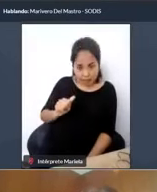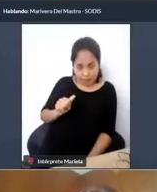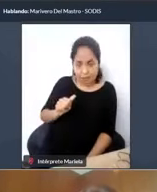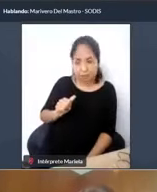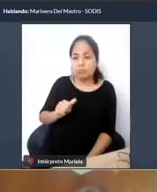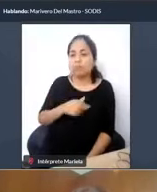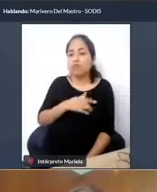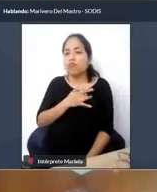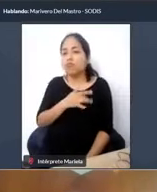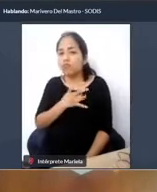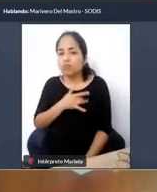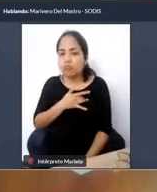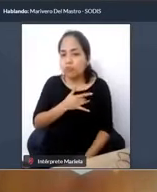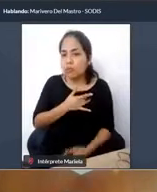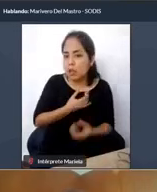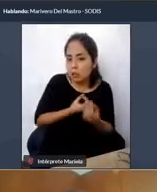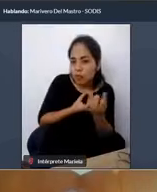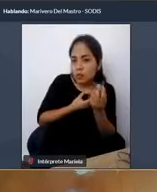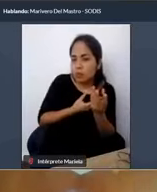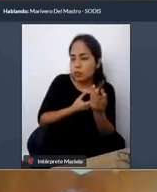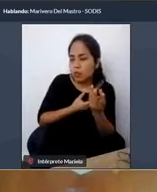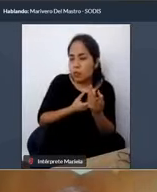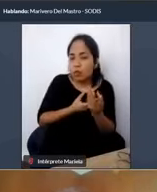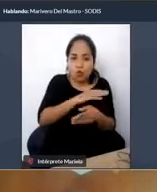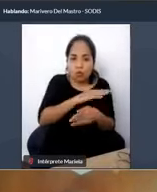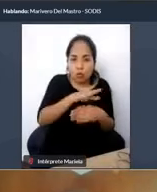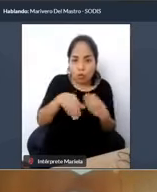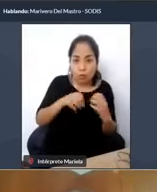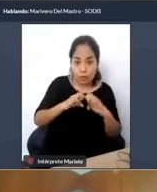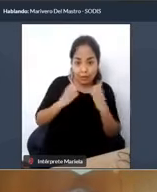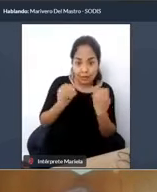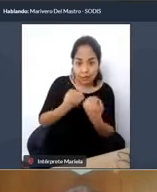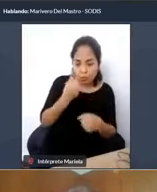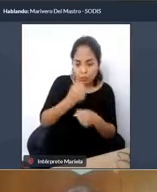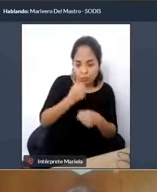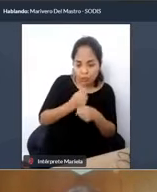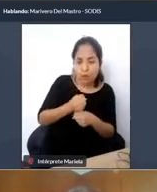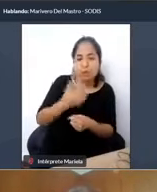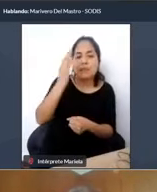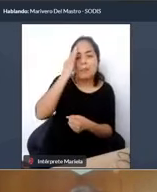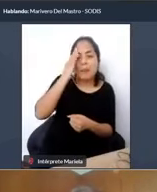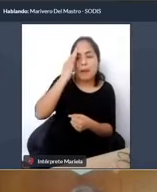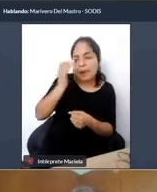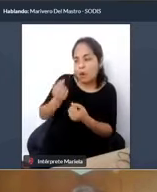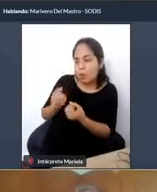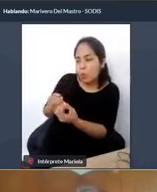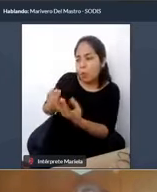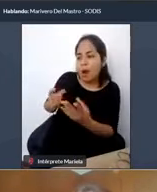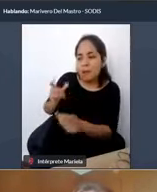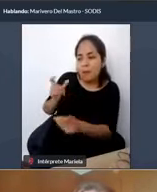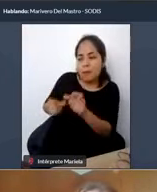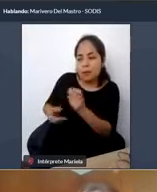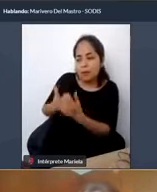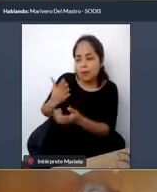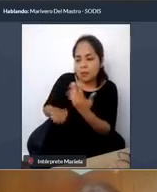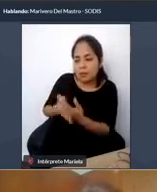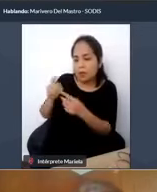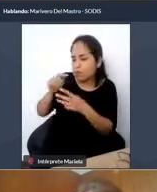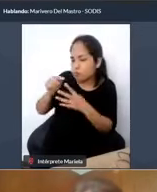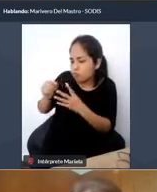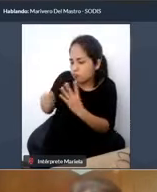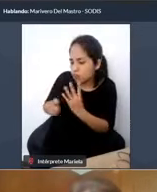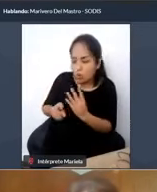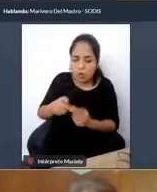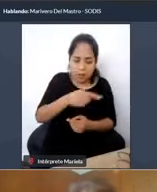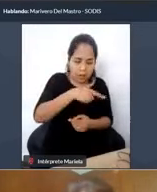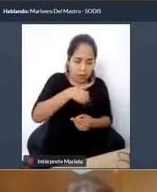información sobre los tipos de discapacidad que hay, sobre lo que requieren las personas con discapacidad para poder atender realmente sus